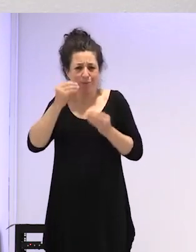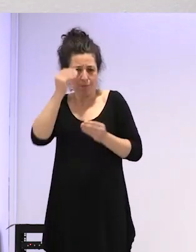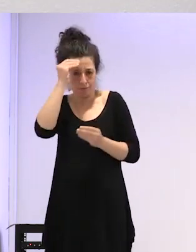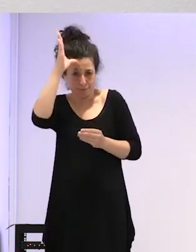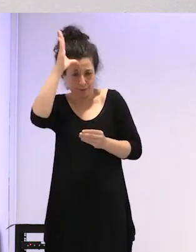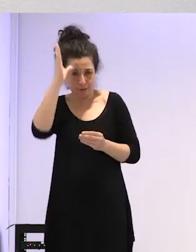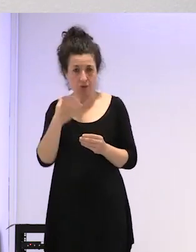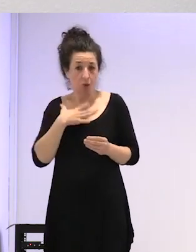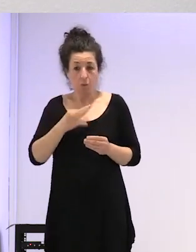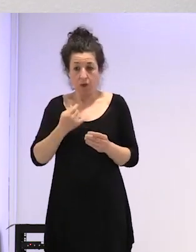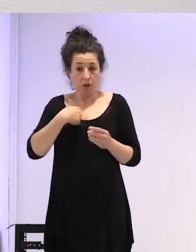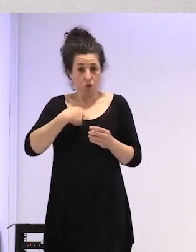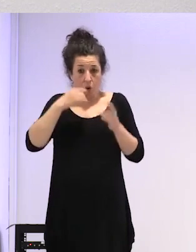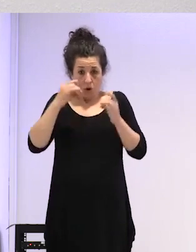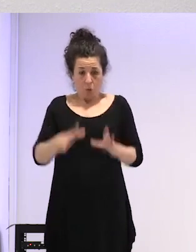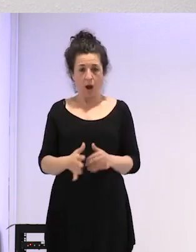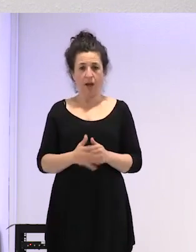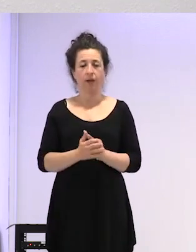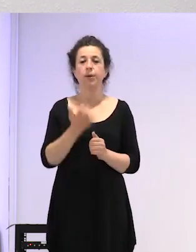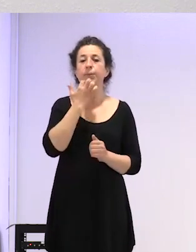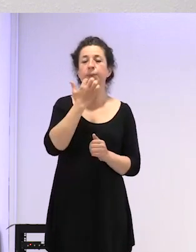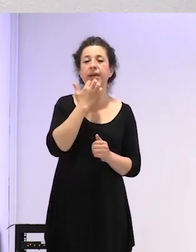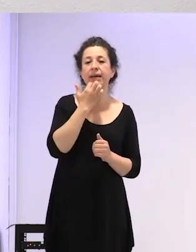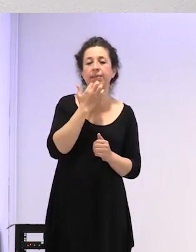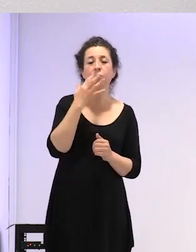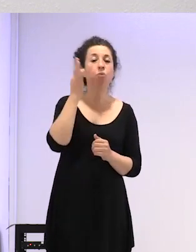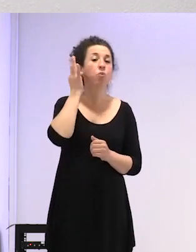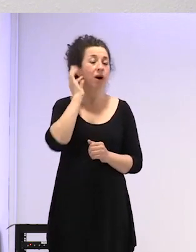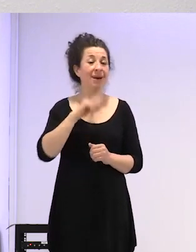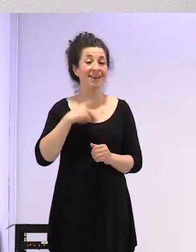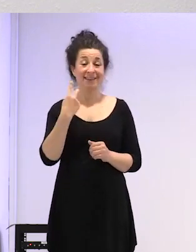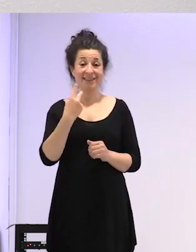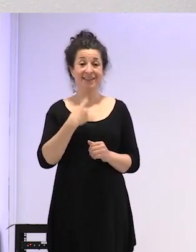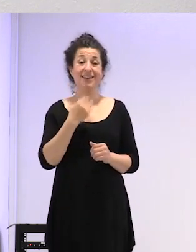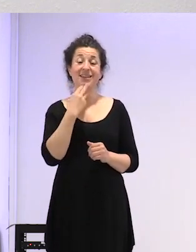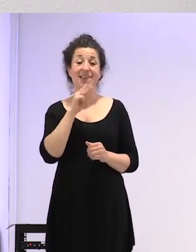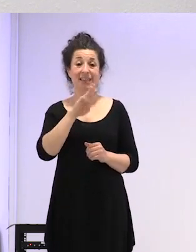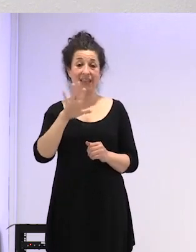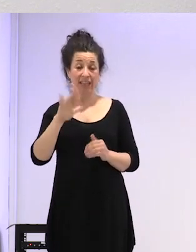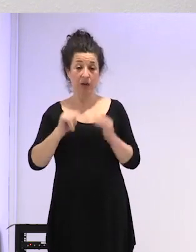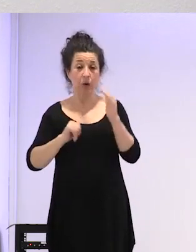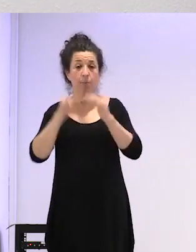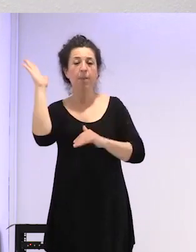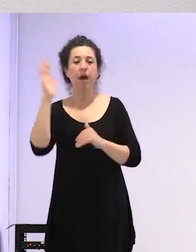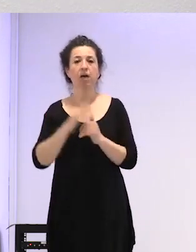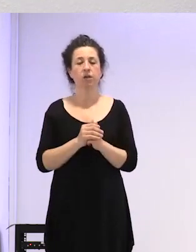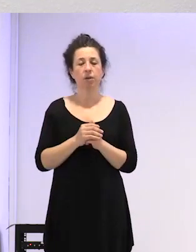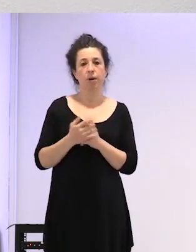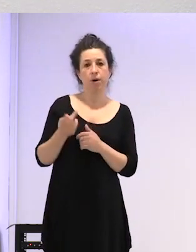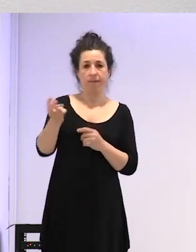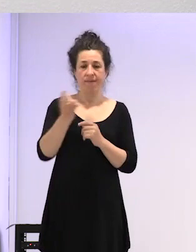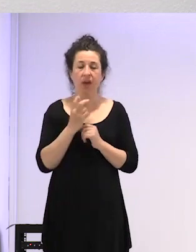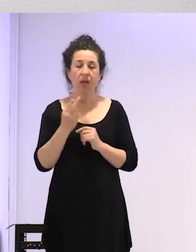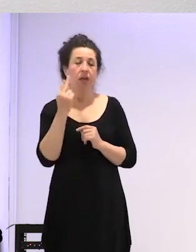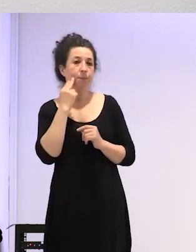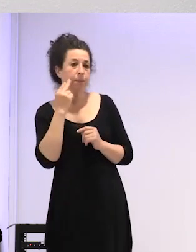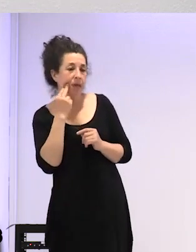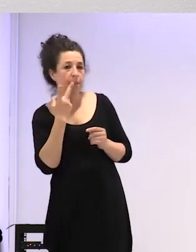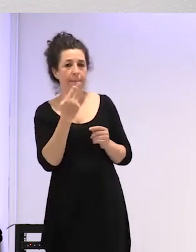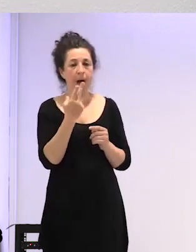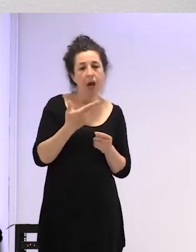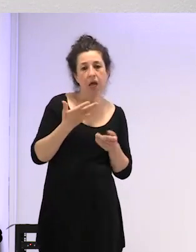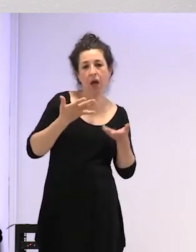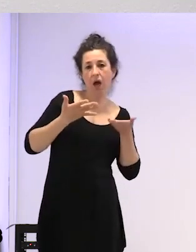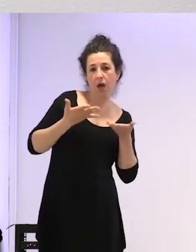mujeres trans por ejemplo de más de 35 años que además cuando nos inscriben nos dicen que es un hielo que tiene pareja hijos y tal la